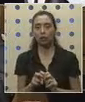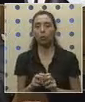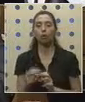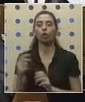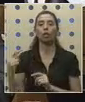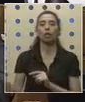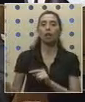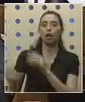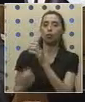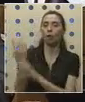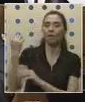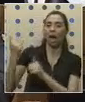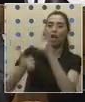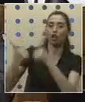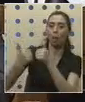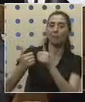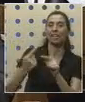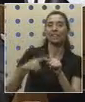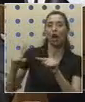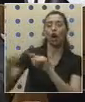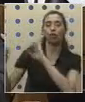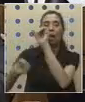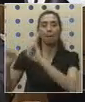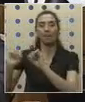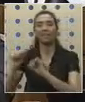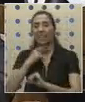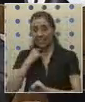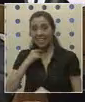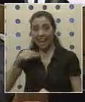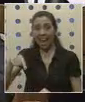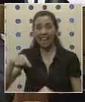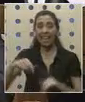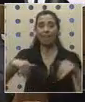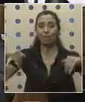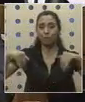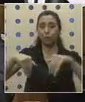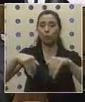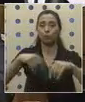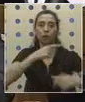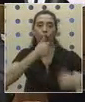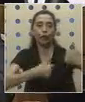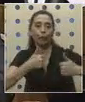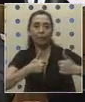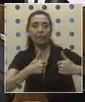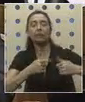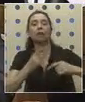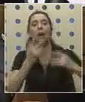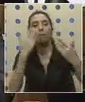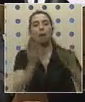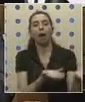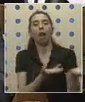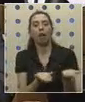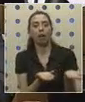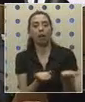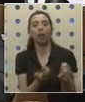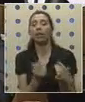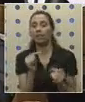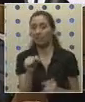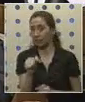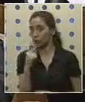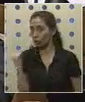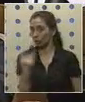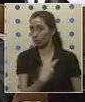competencia a Gualaigüe, con otras empresas que han querido llegar a efectuar recorridos al sector. Señor Presidente, esta es una práctica